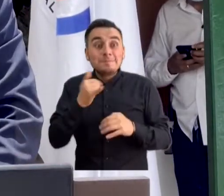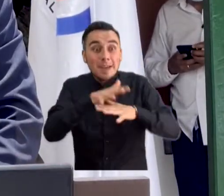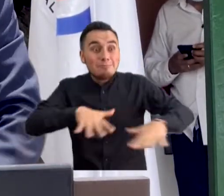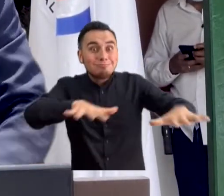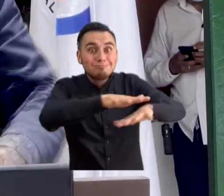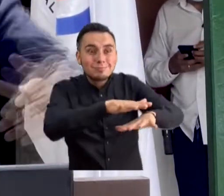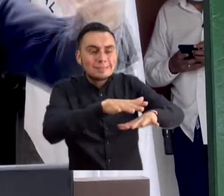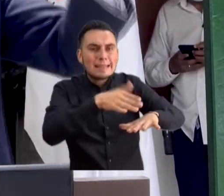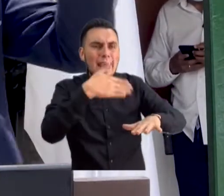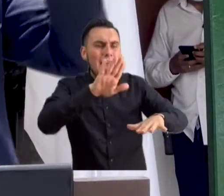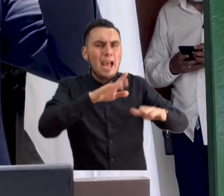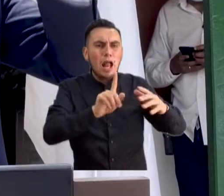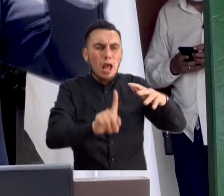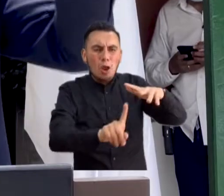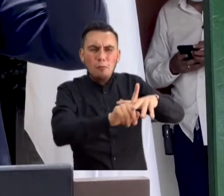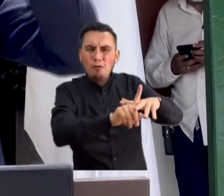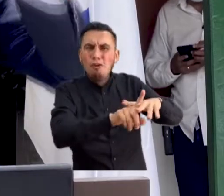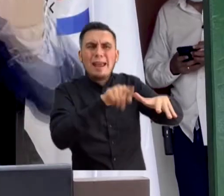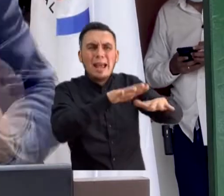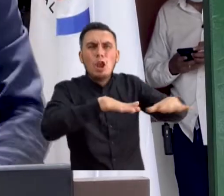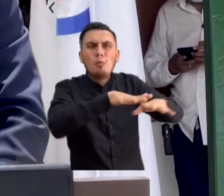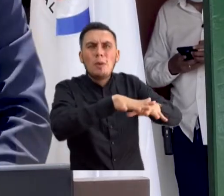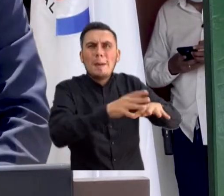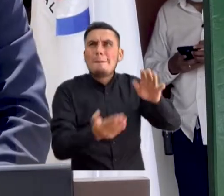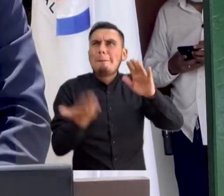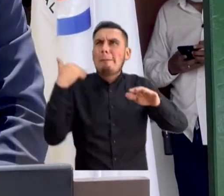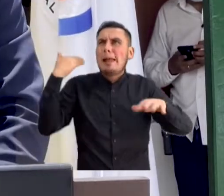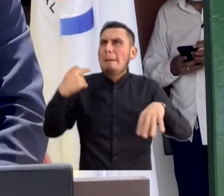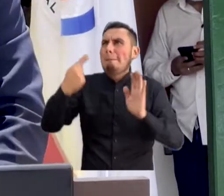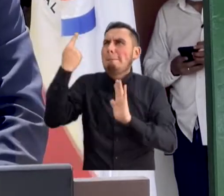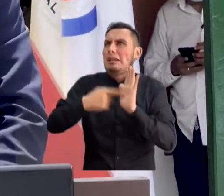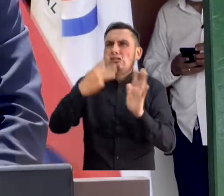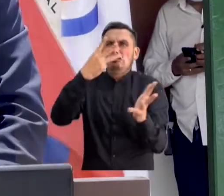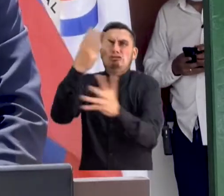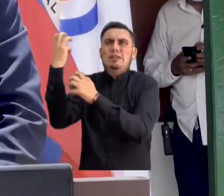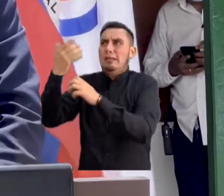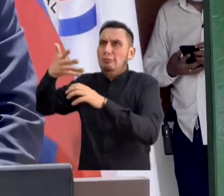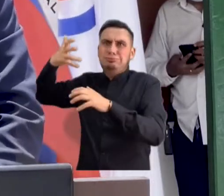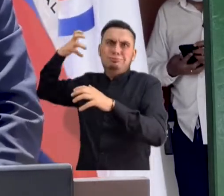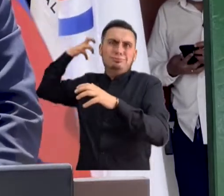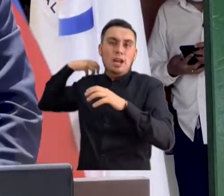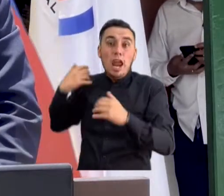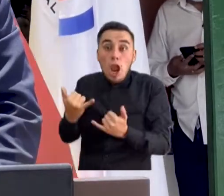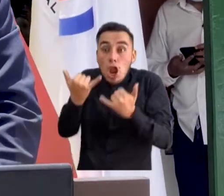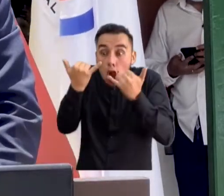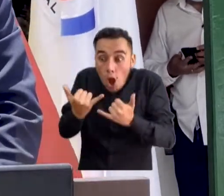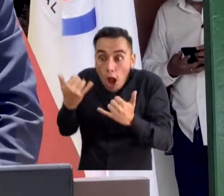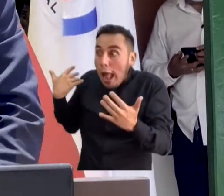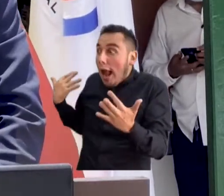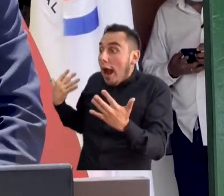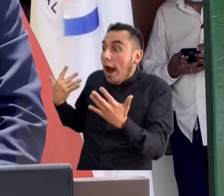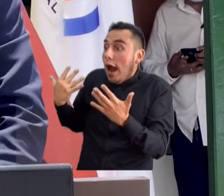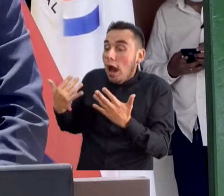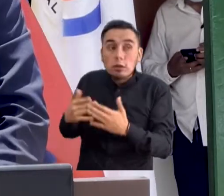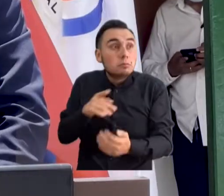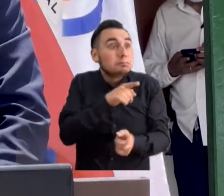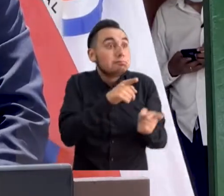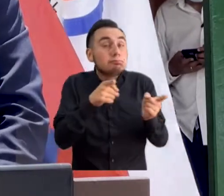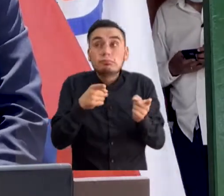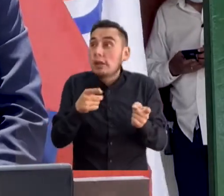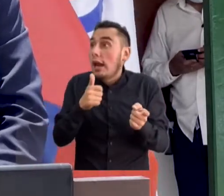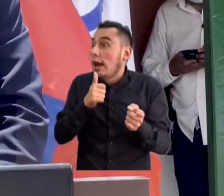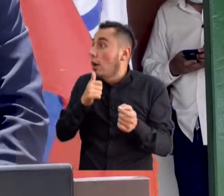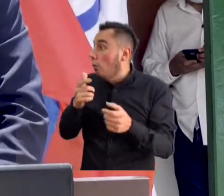corregimiento data de por allá de 1.800 y ya hoy, pleno siglo XXI, pues veíamos las